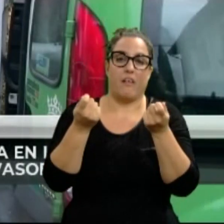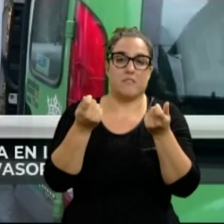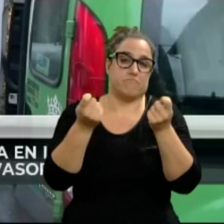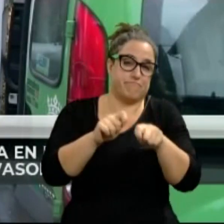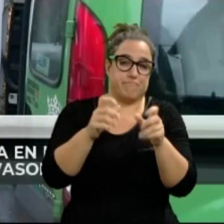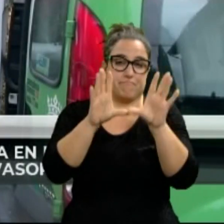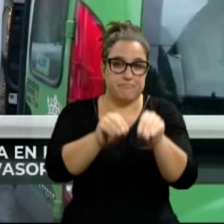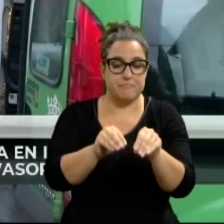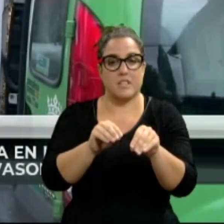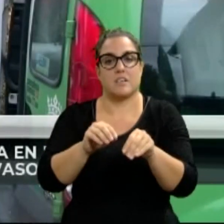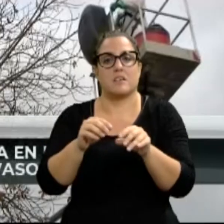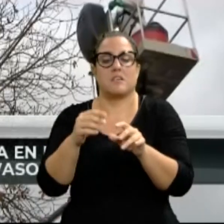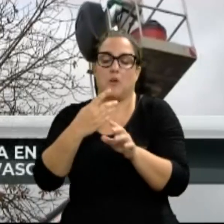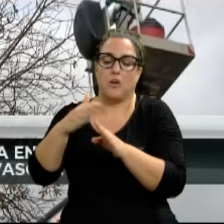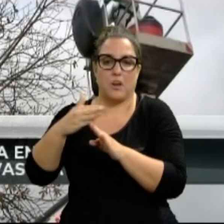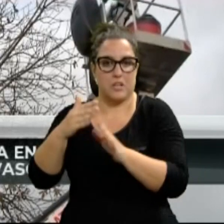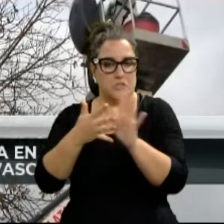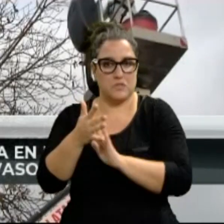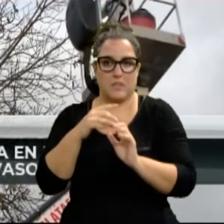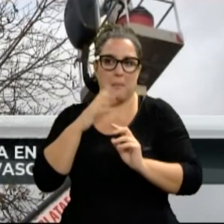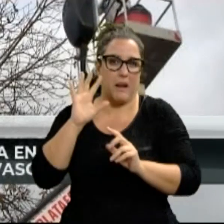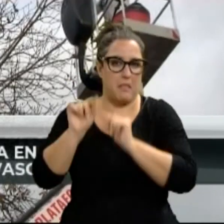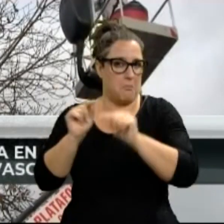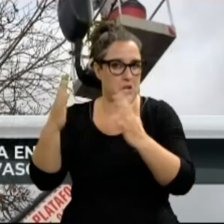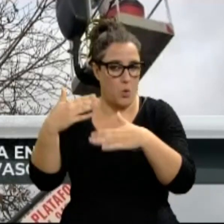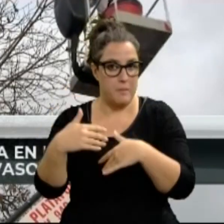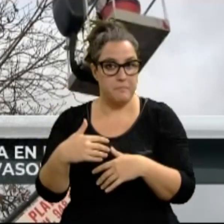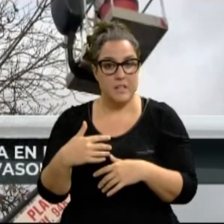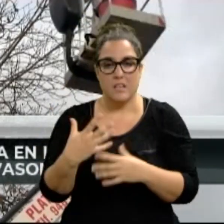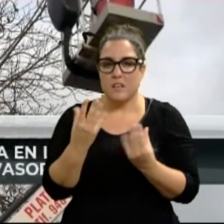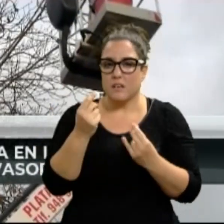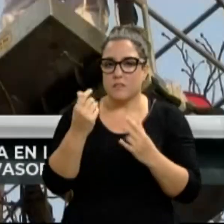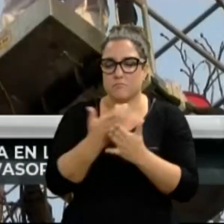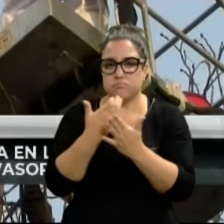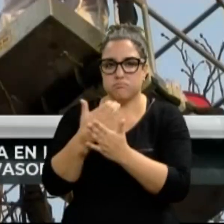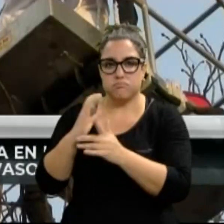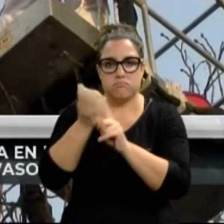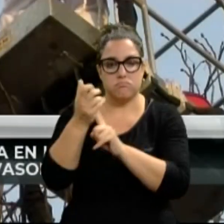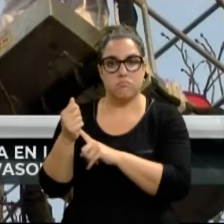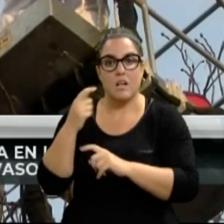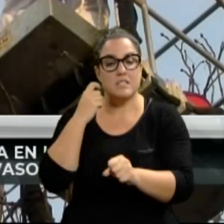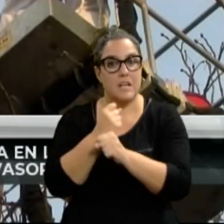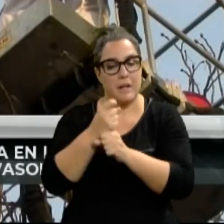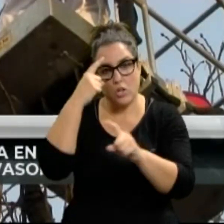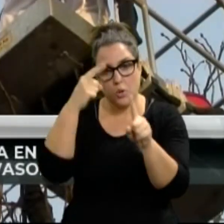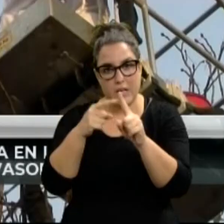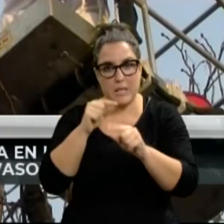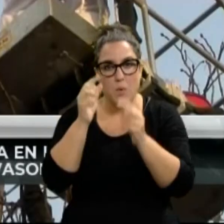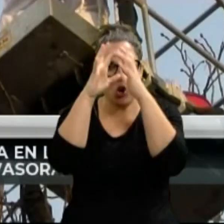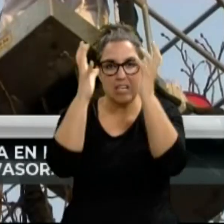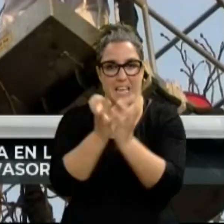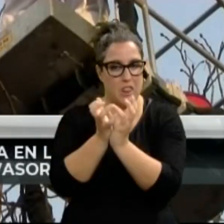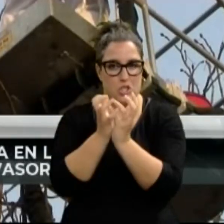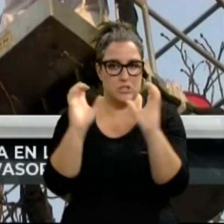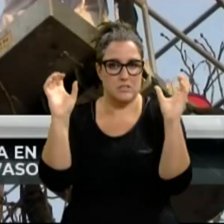repercusión. Se han capturado 356 avispas de esta especie invasora sobre la que se sigue trabajando para reducir a cero el número de nidos, en muchos